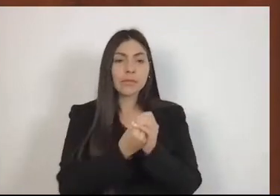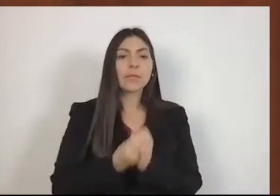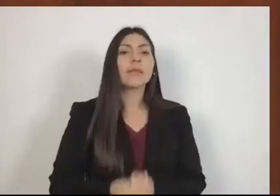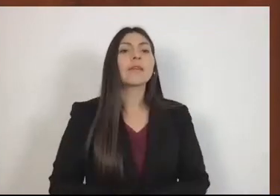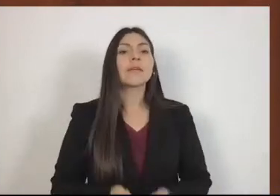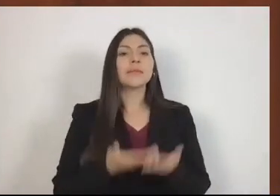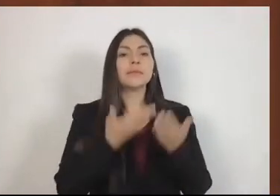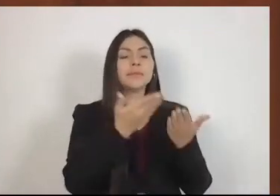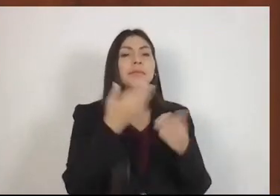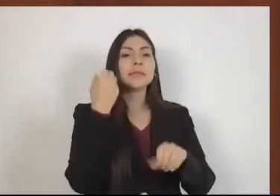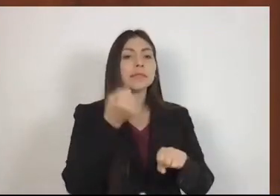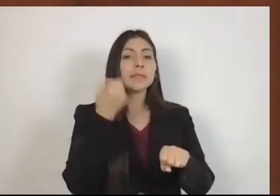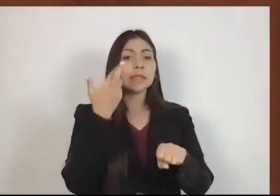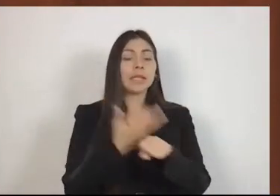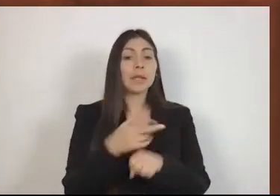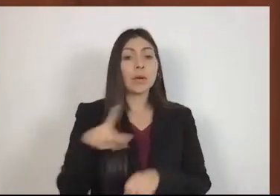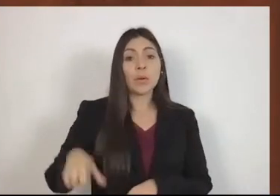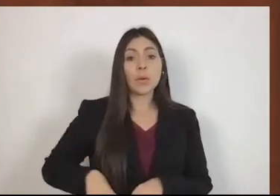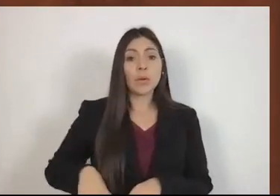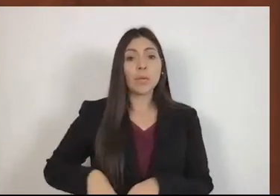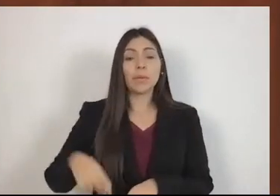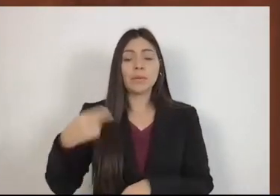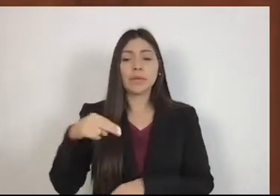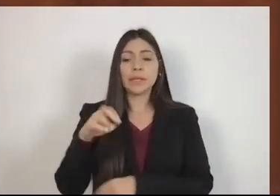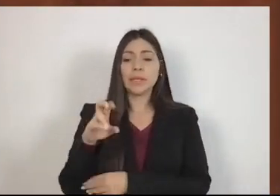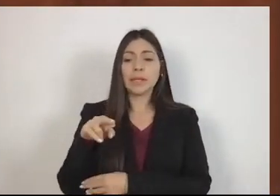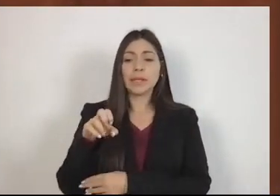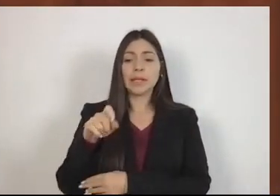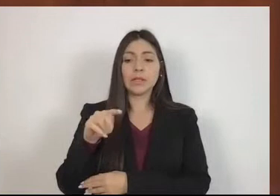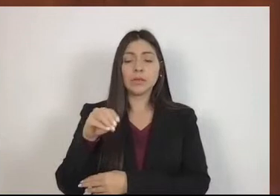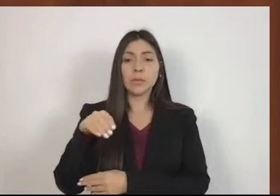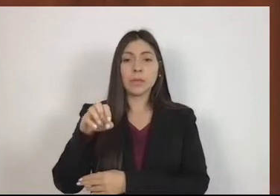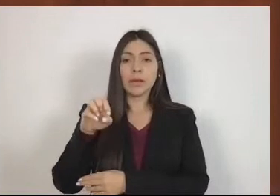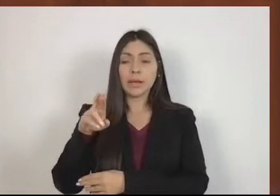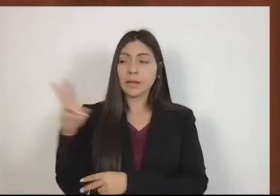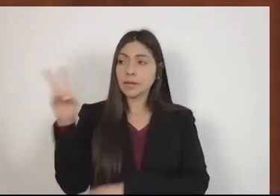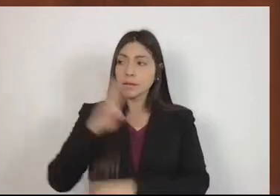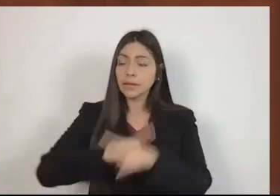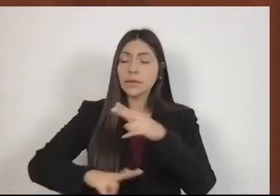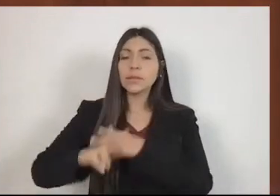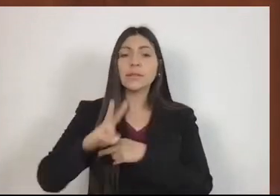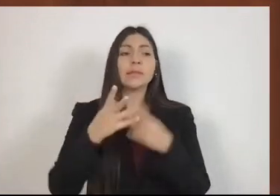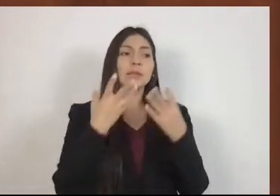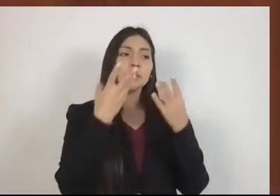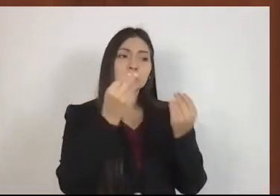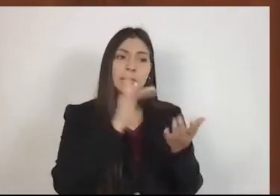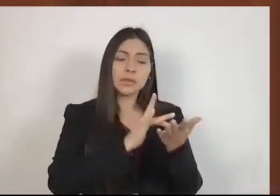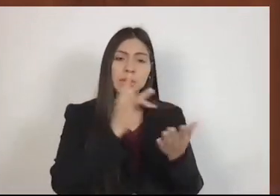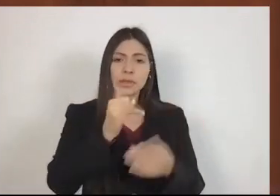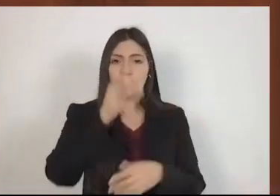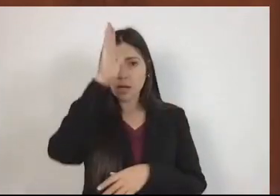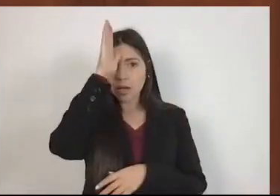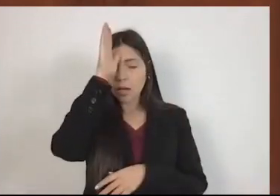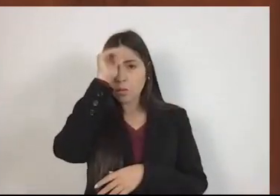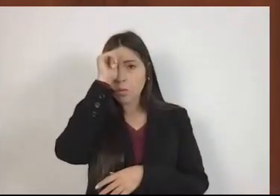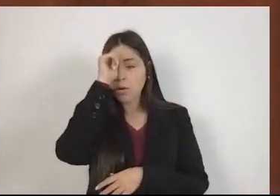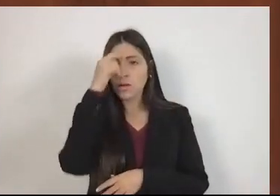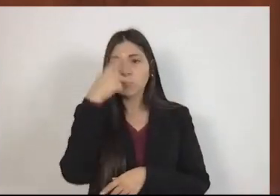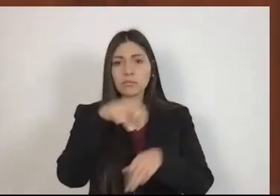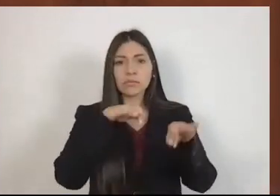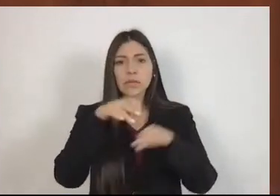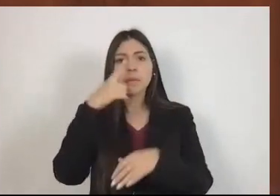de Gobierno, Ernesto Némer Álvarez, a quien reconozco su compromiso con el desarrollo de nuestra entidad.